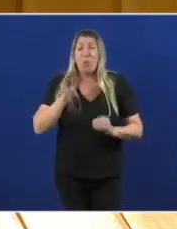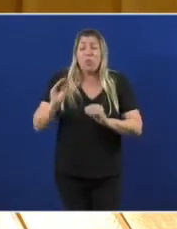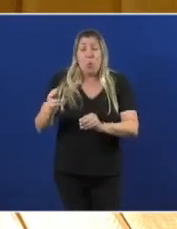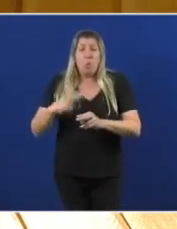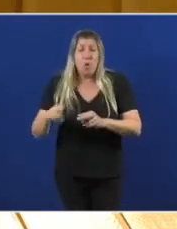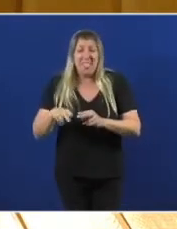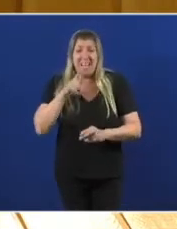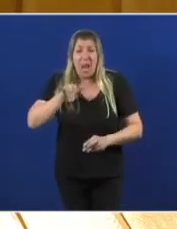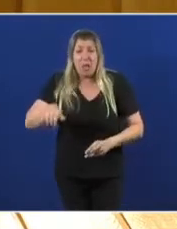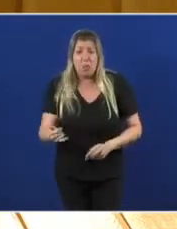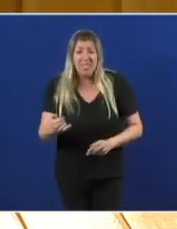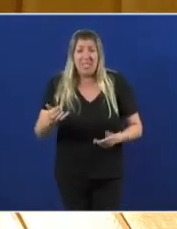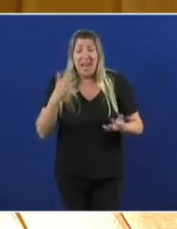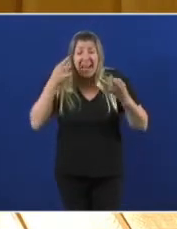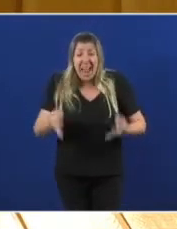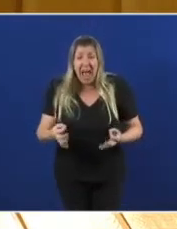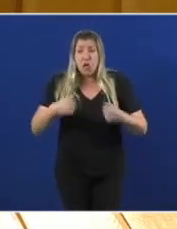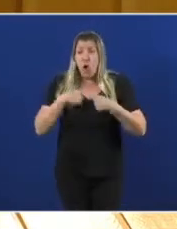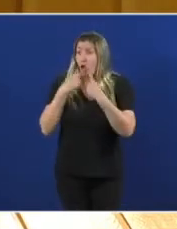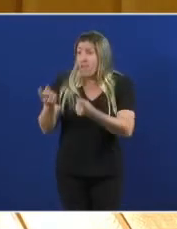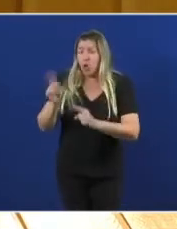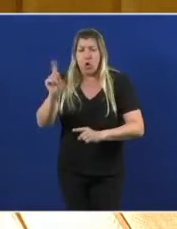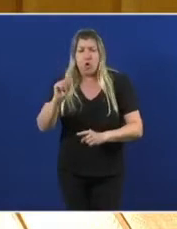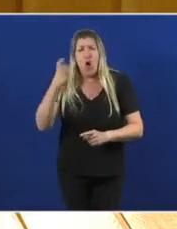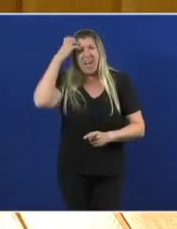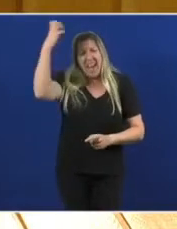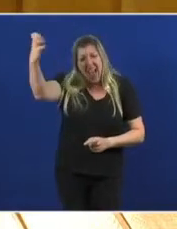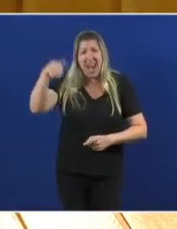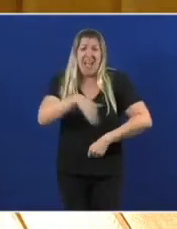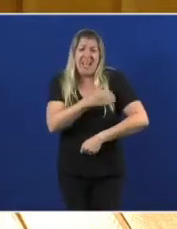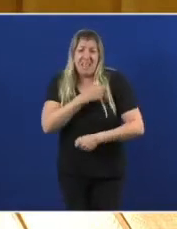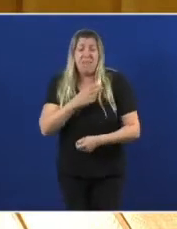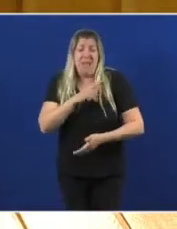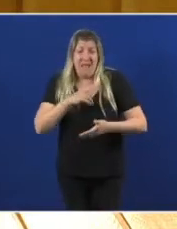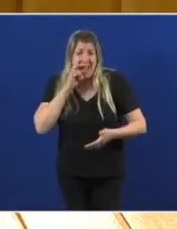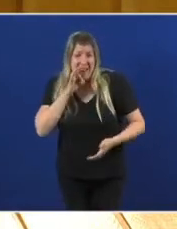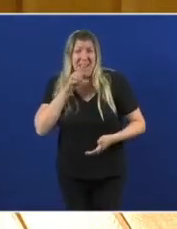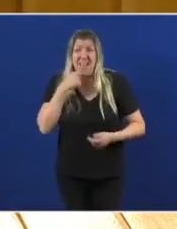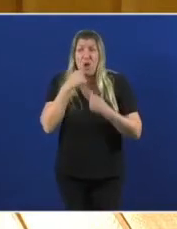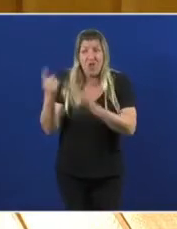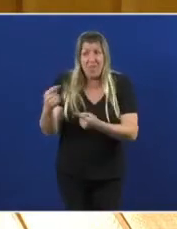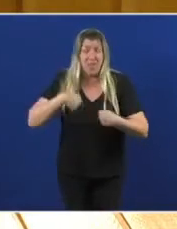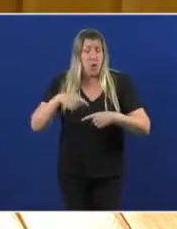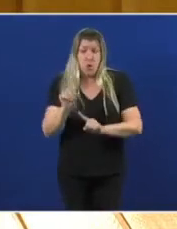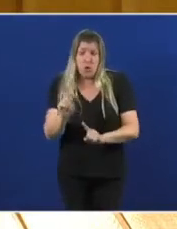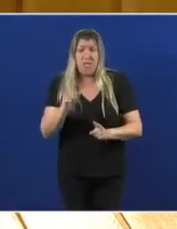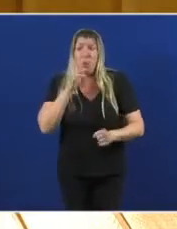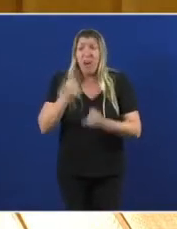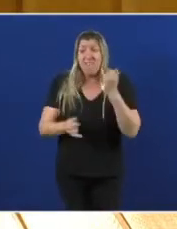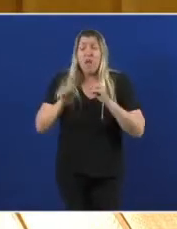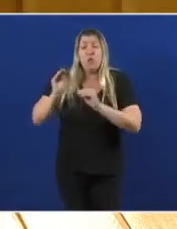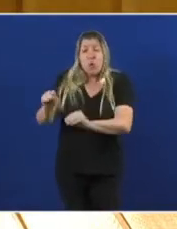non yo digo eu dillo a Real Academia Galega porque o decreto da vergoña está sendo letal pro galego.